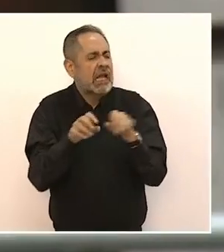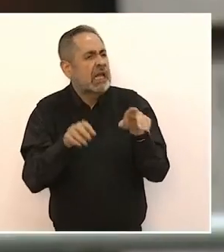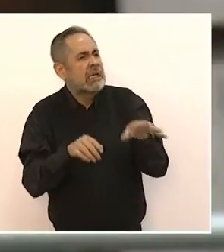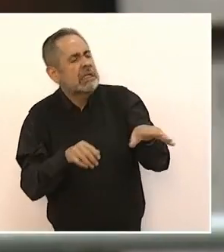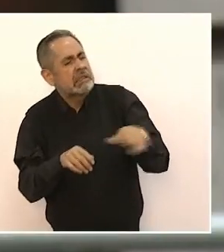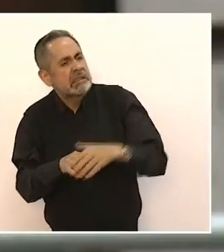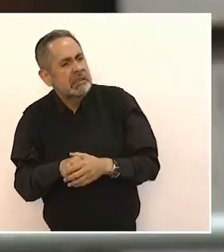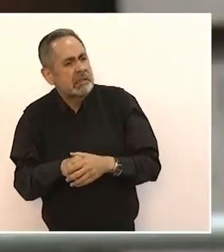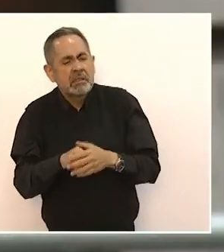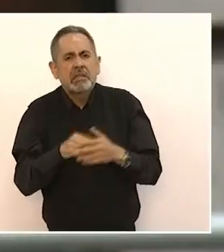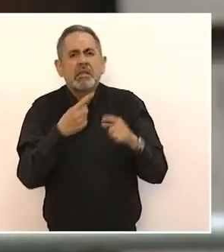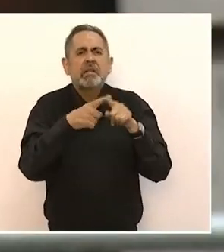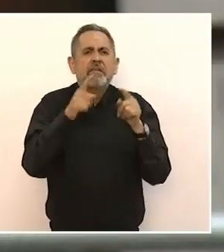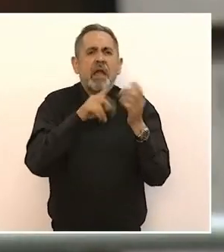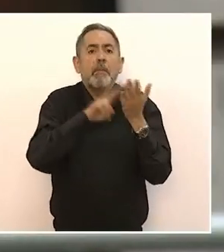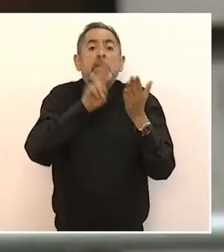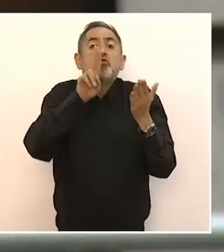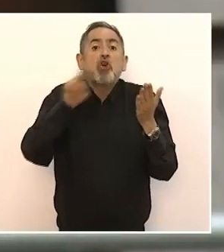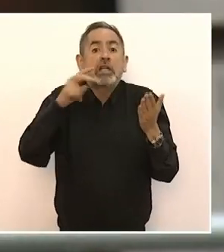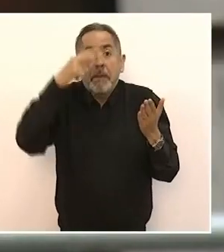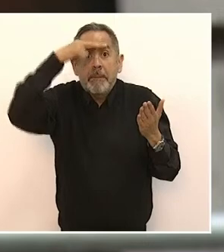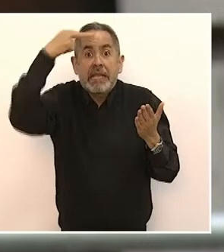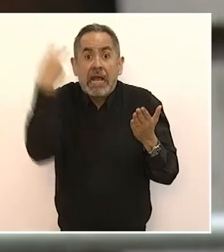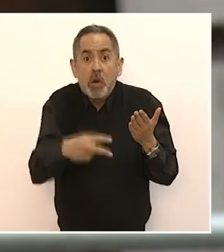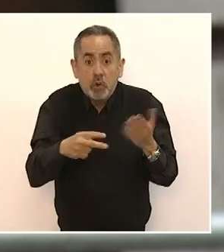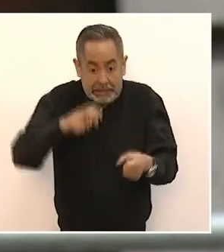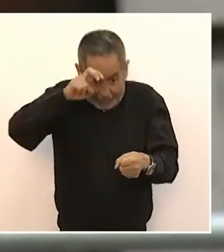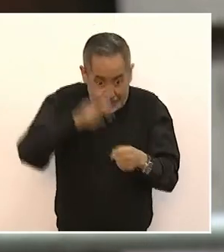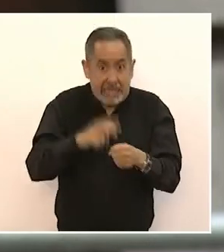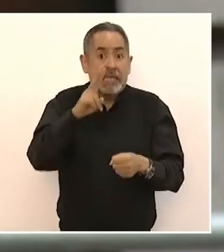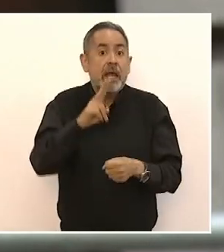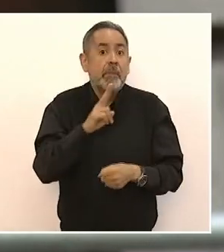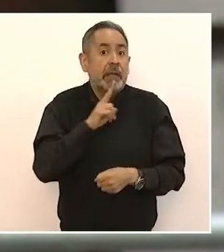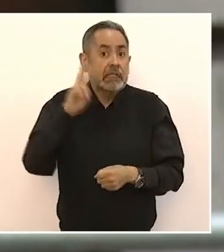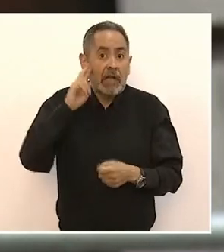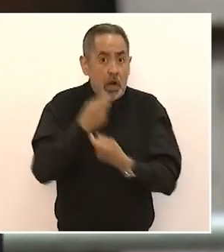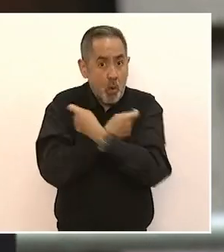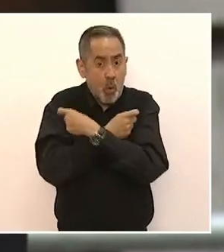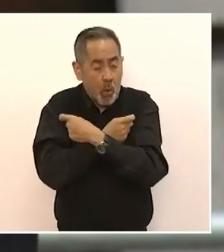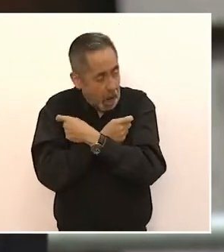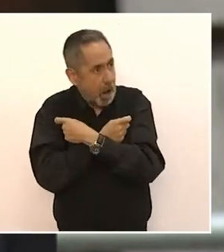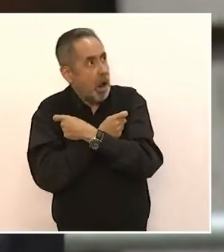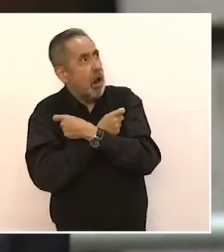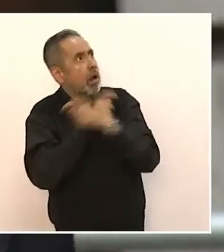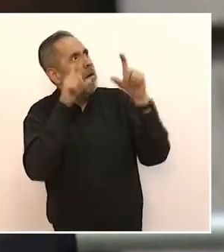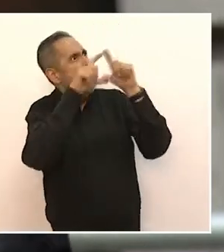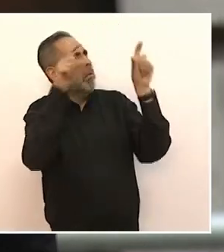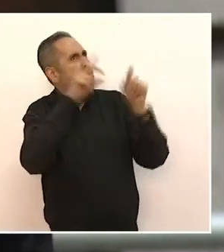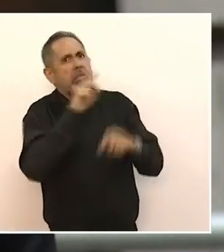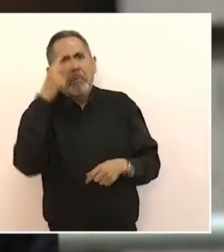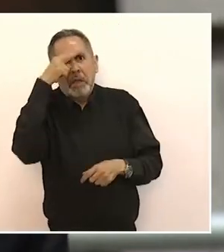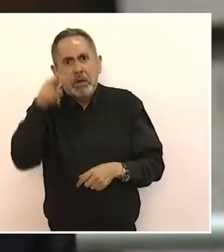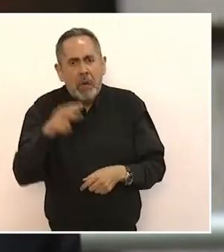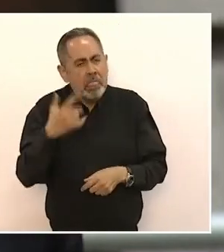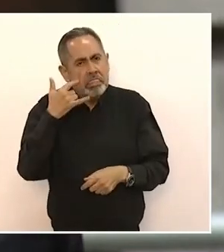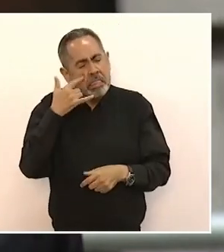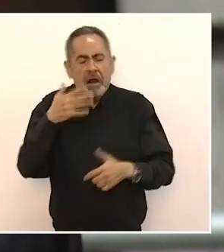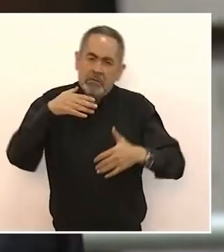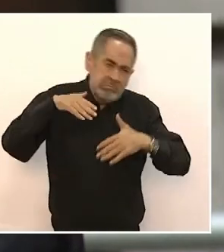pintores mexicanos en el Vaticano y entré.